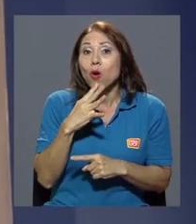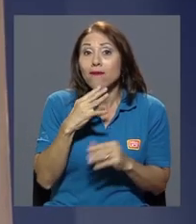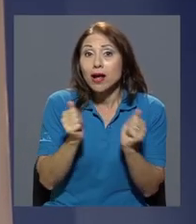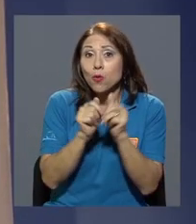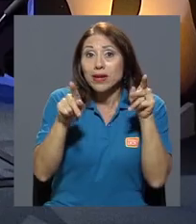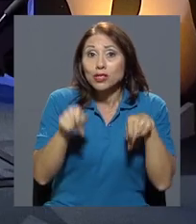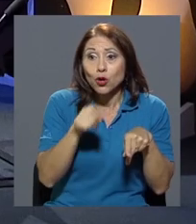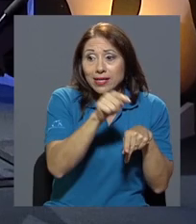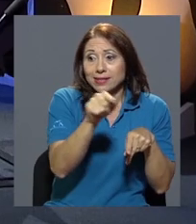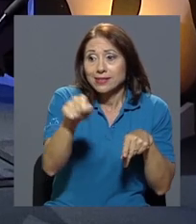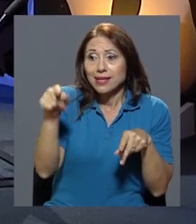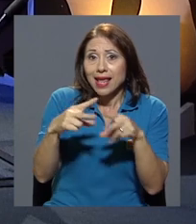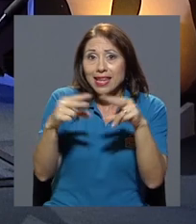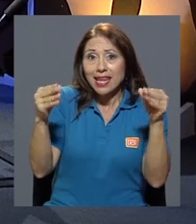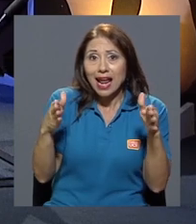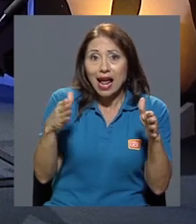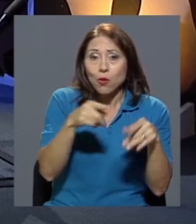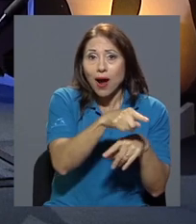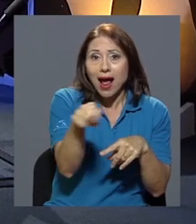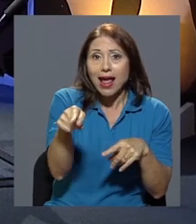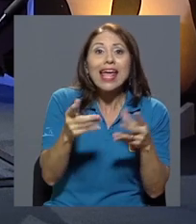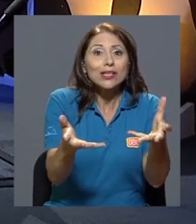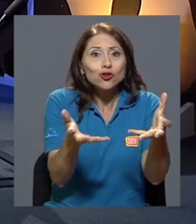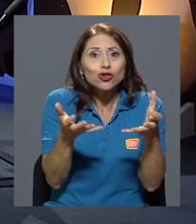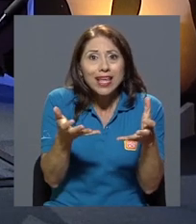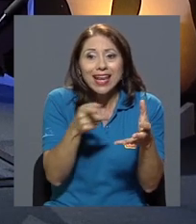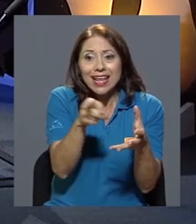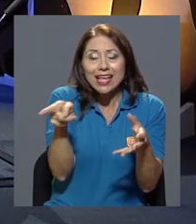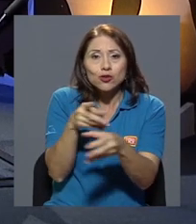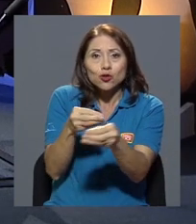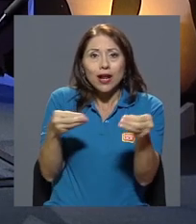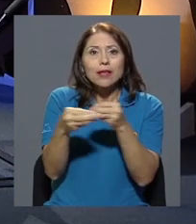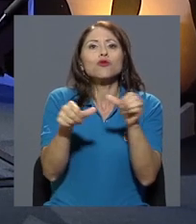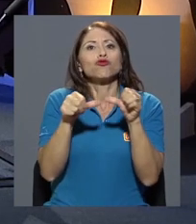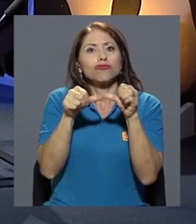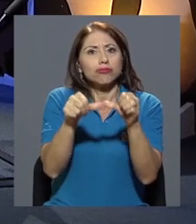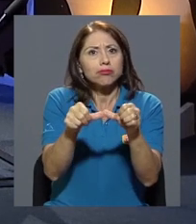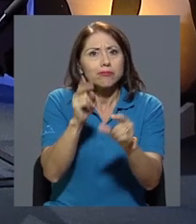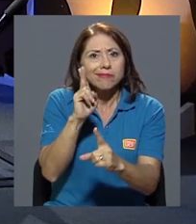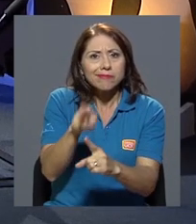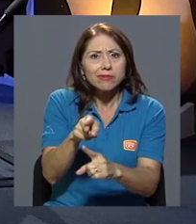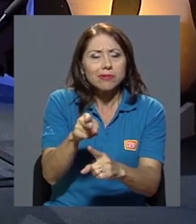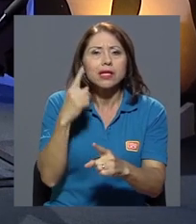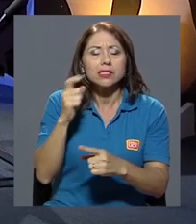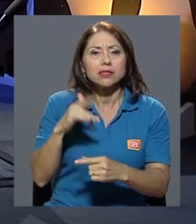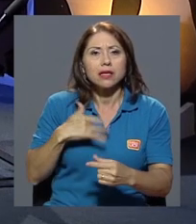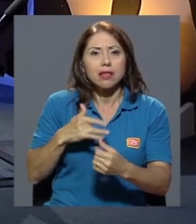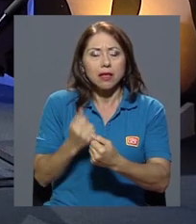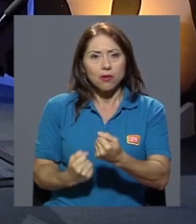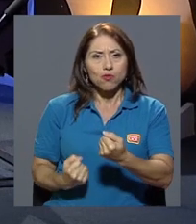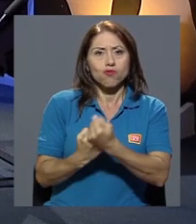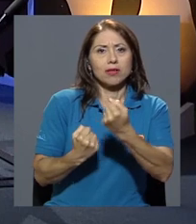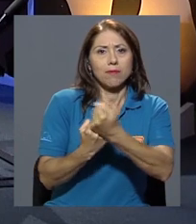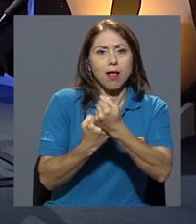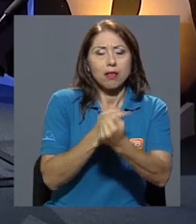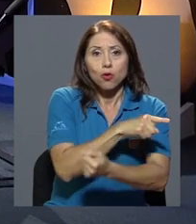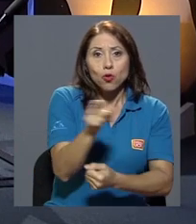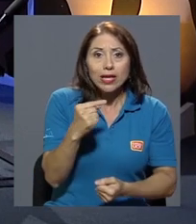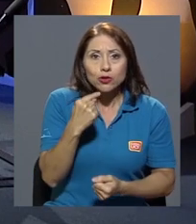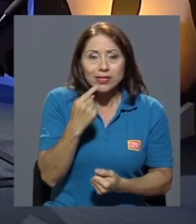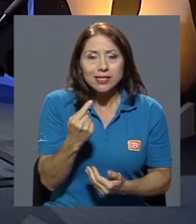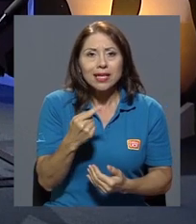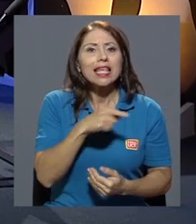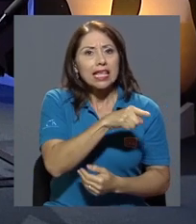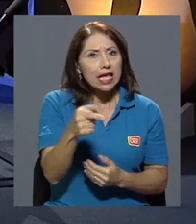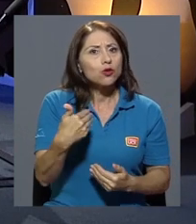personas en Nicaragua, ellos quieren que estos órganos se mantengan porque sienten que es un respaldo que valida lo que ellos están diciendo